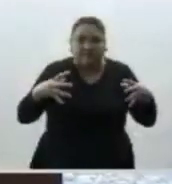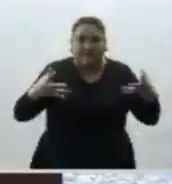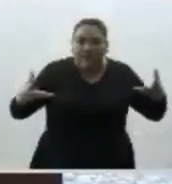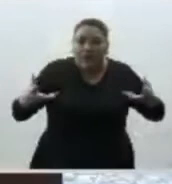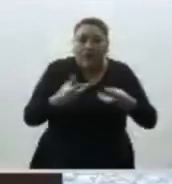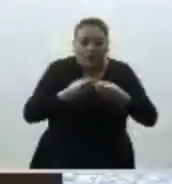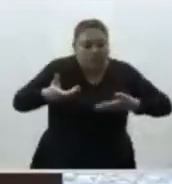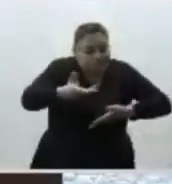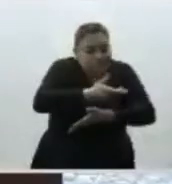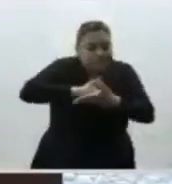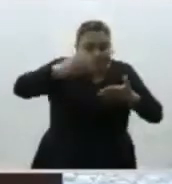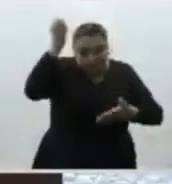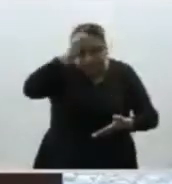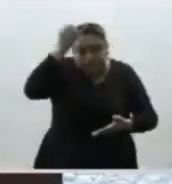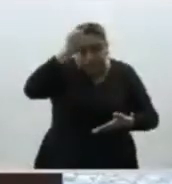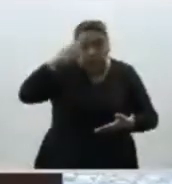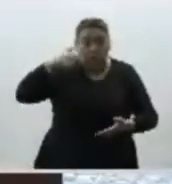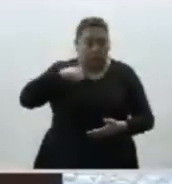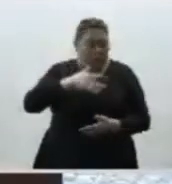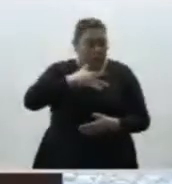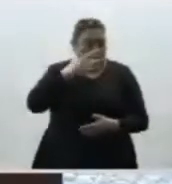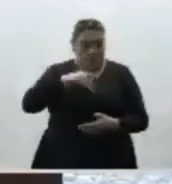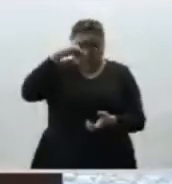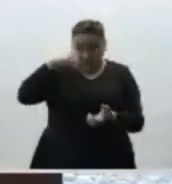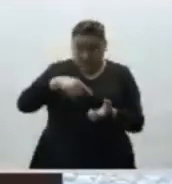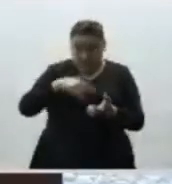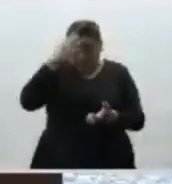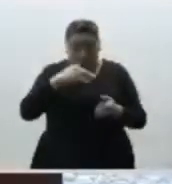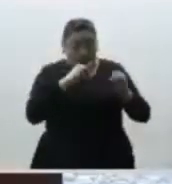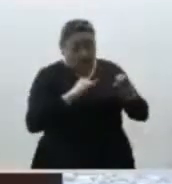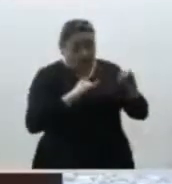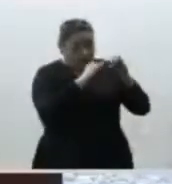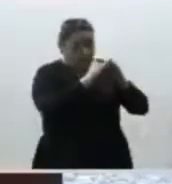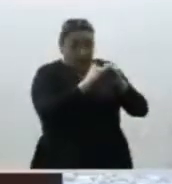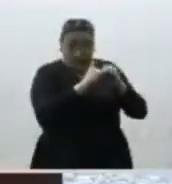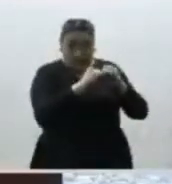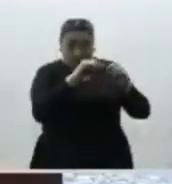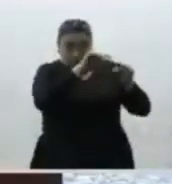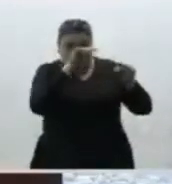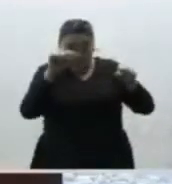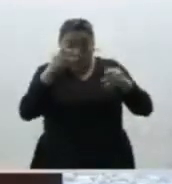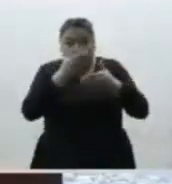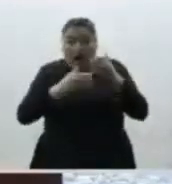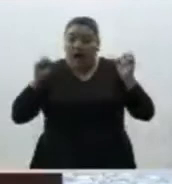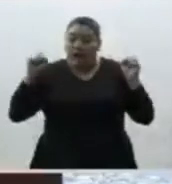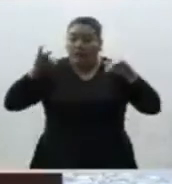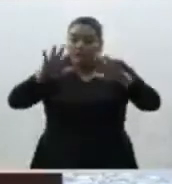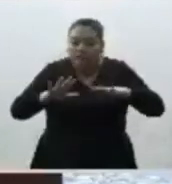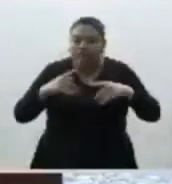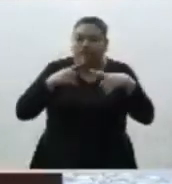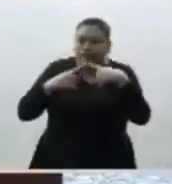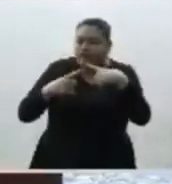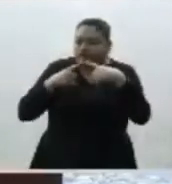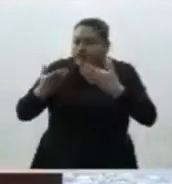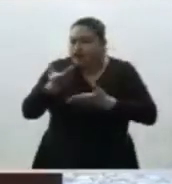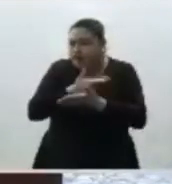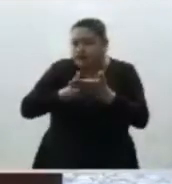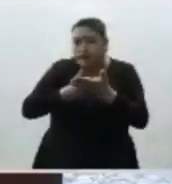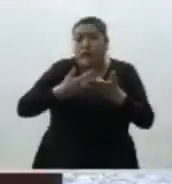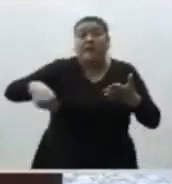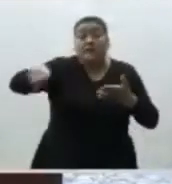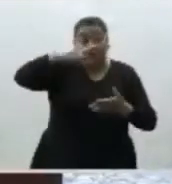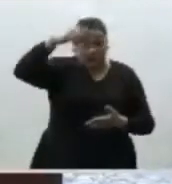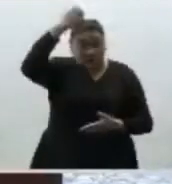Considero que cuando las instituciones se someten a ejercicios como el que se realiza hoy, dignos de una sociedad con madurez